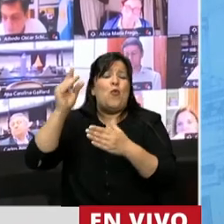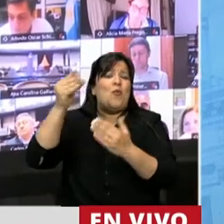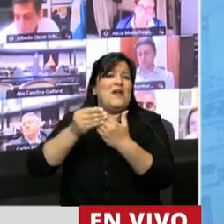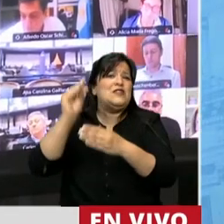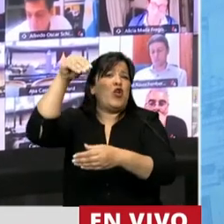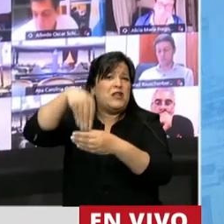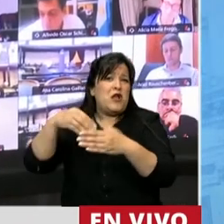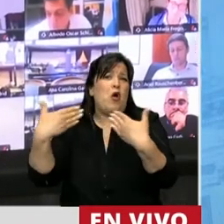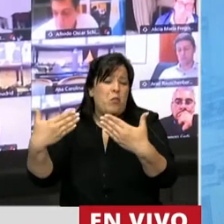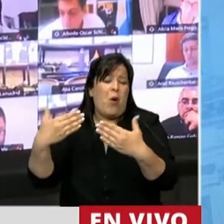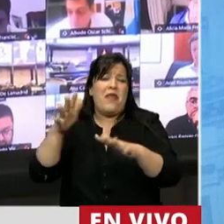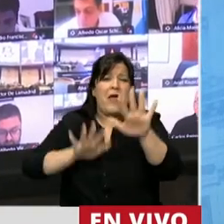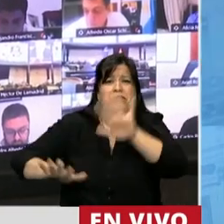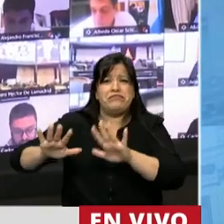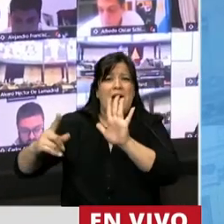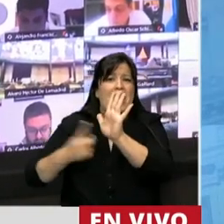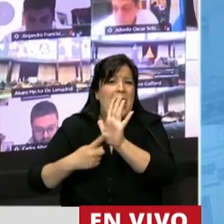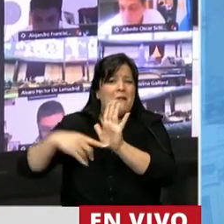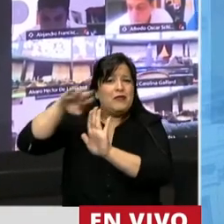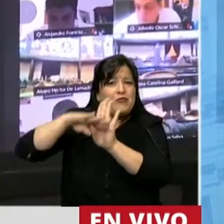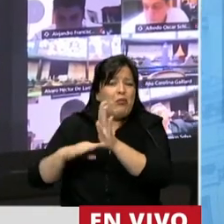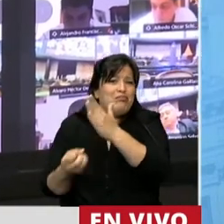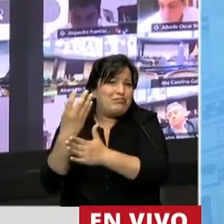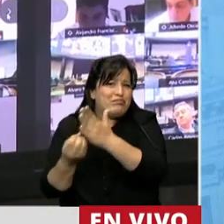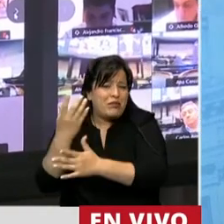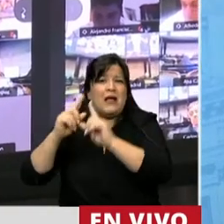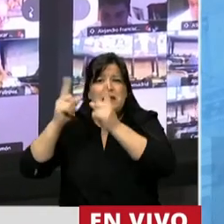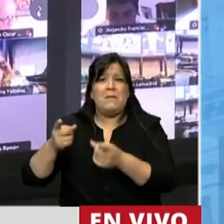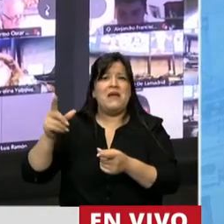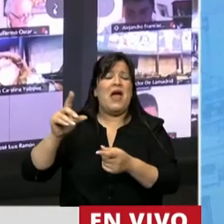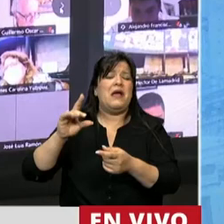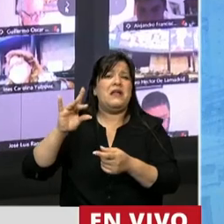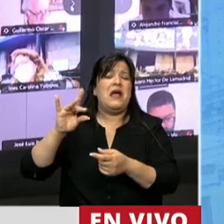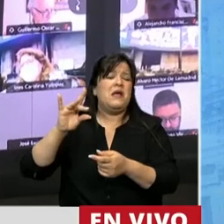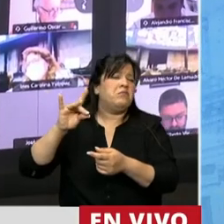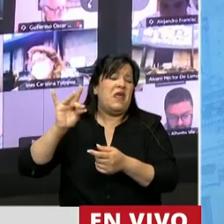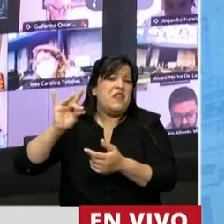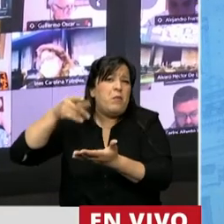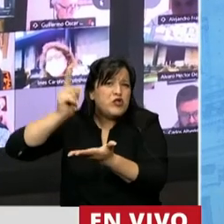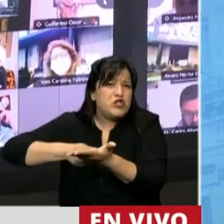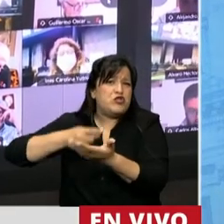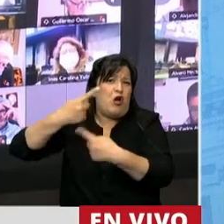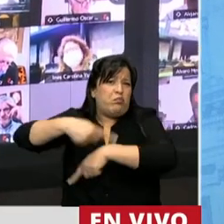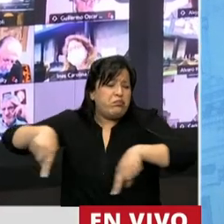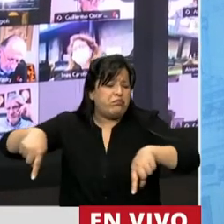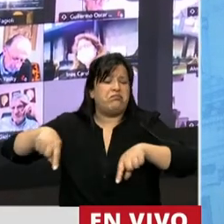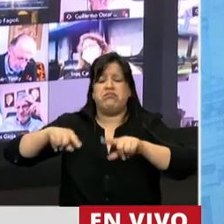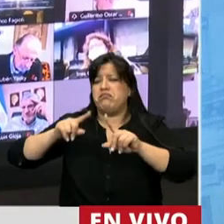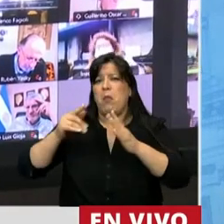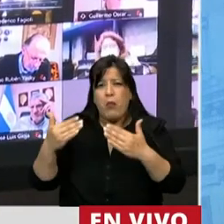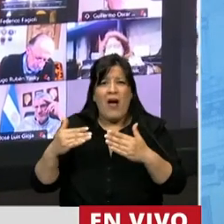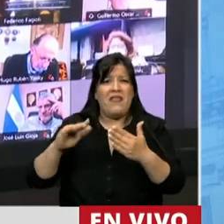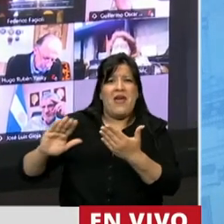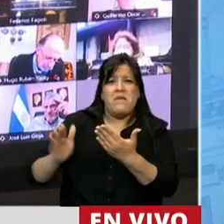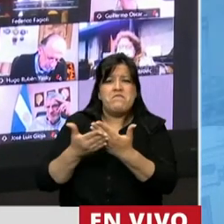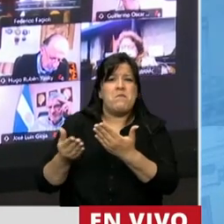a reglamentar y también a dictar las disposiciones complementarias, que serían estas complementarias,